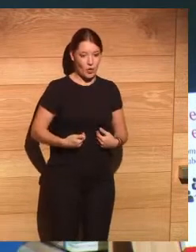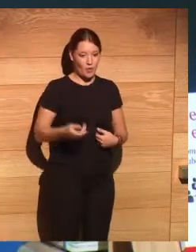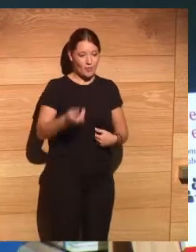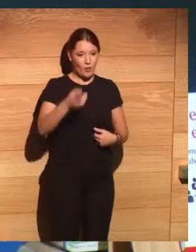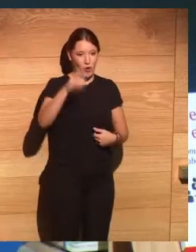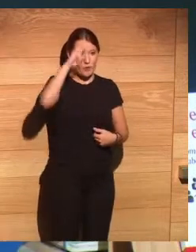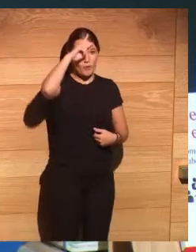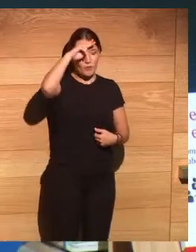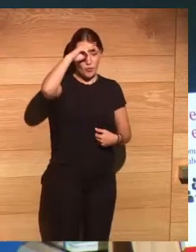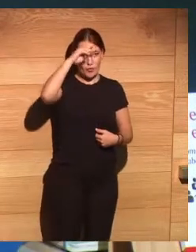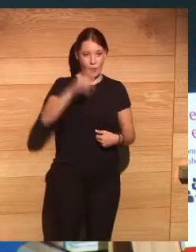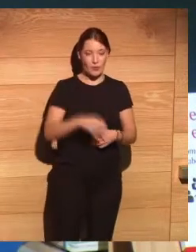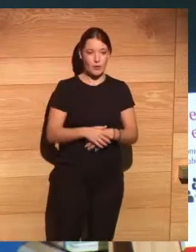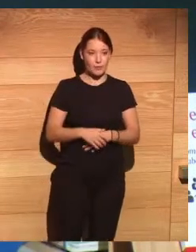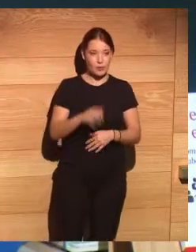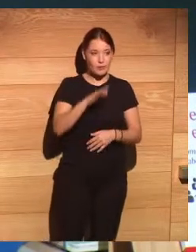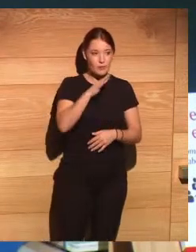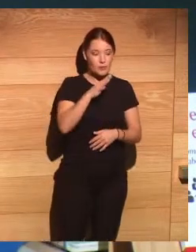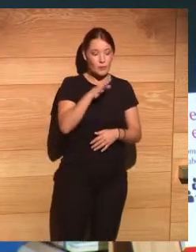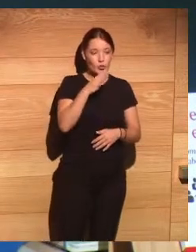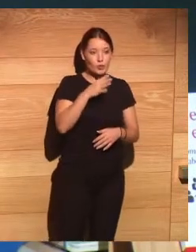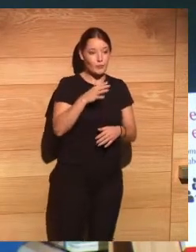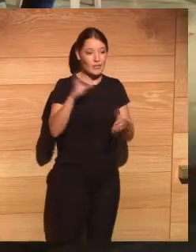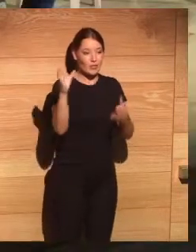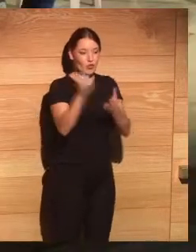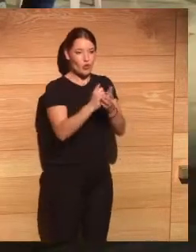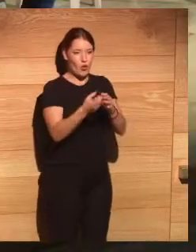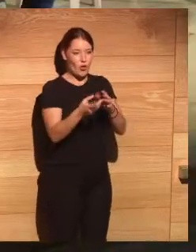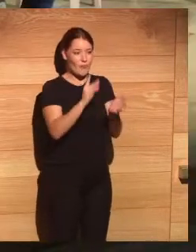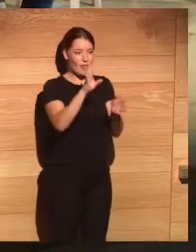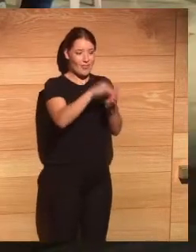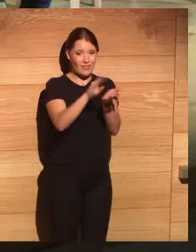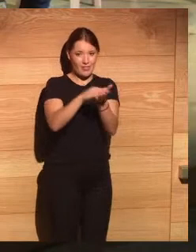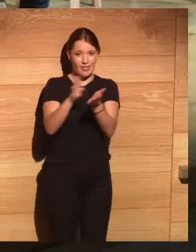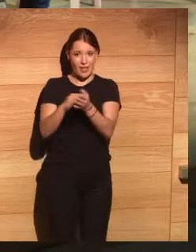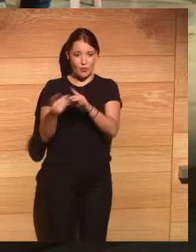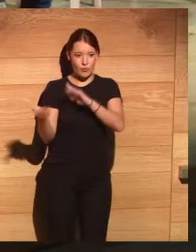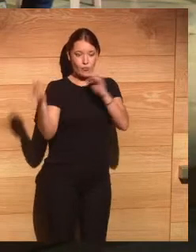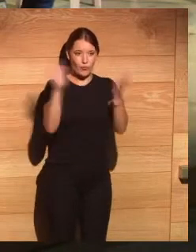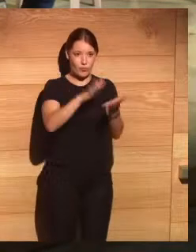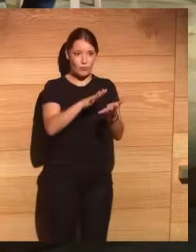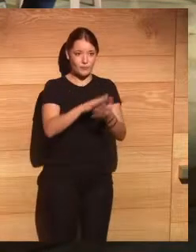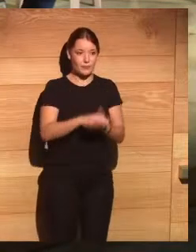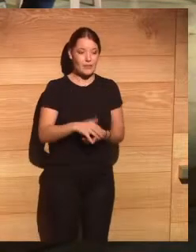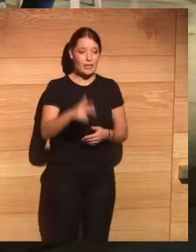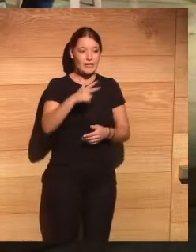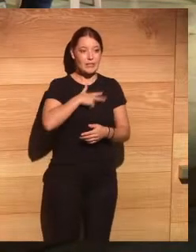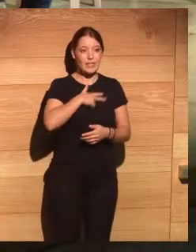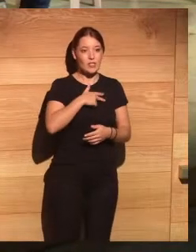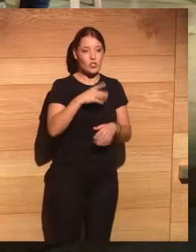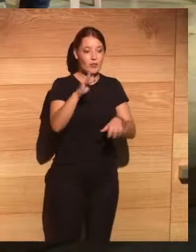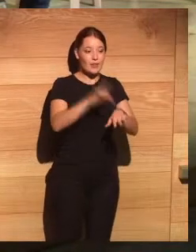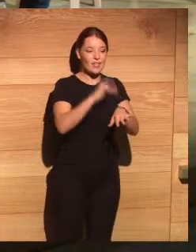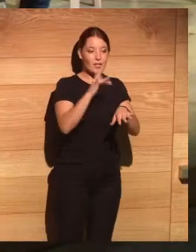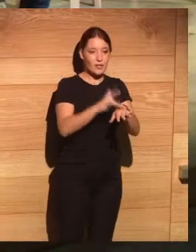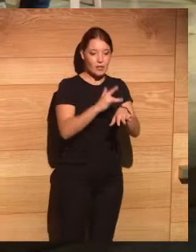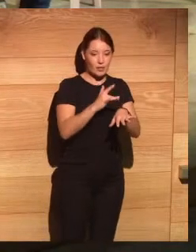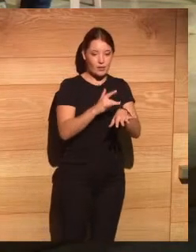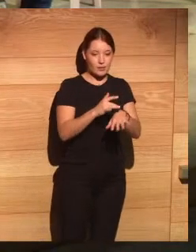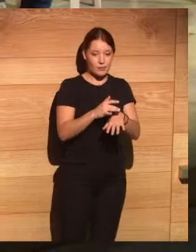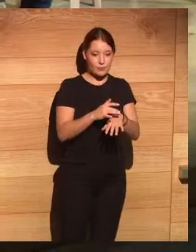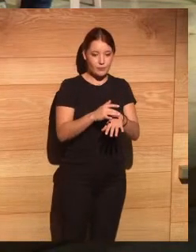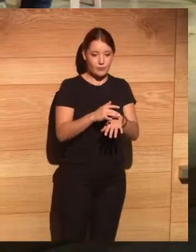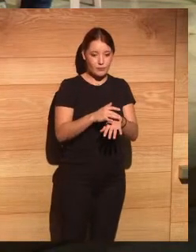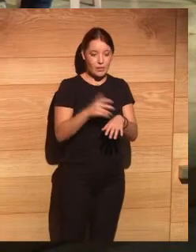todo en un dato pues analizo tres niveles de derechos los derechos que van a surgir claramente lo que yo llamo derechos digitales que es todo lo que hemos